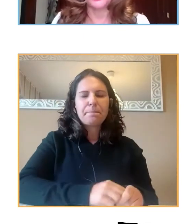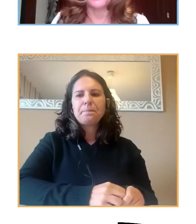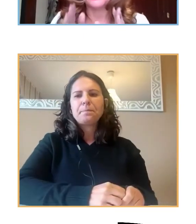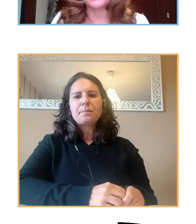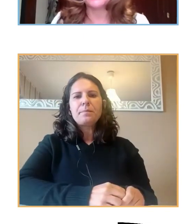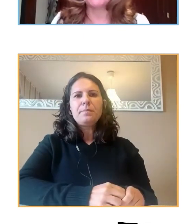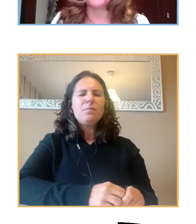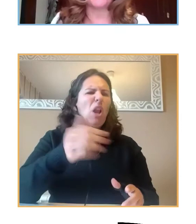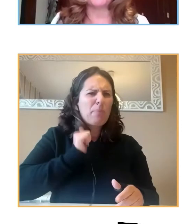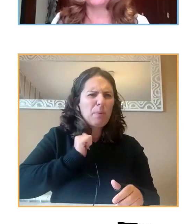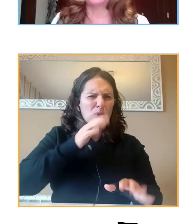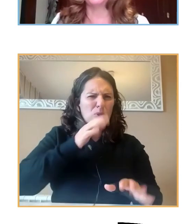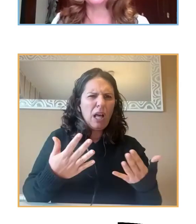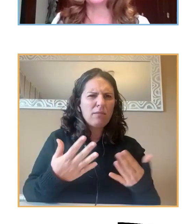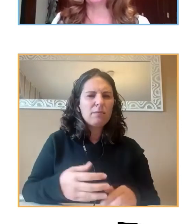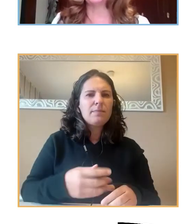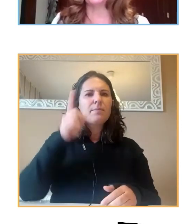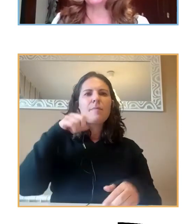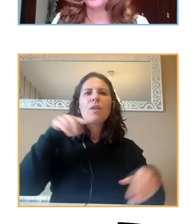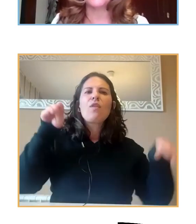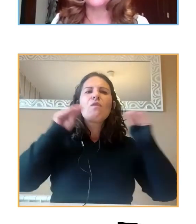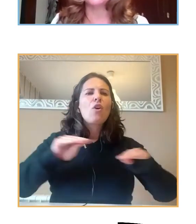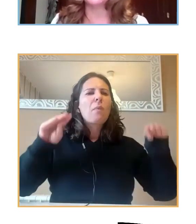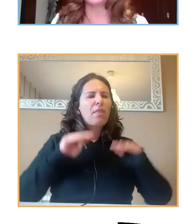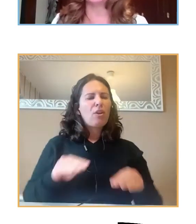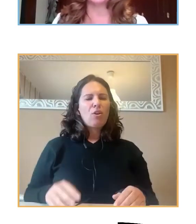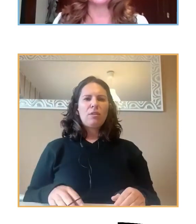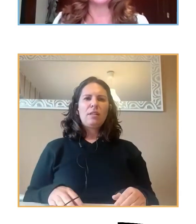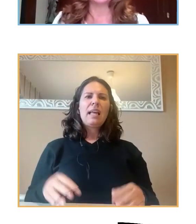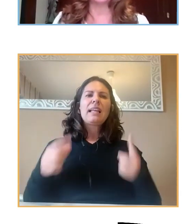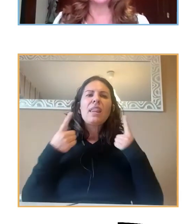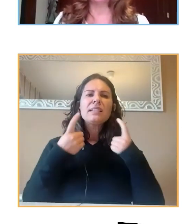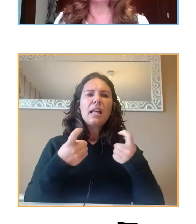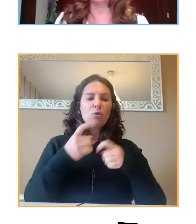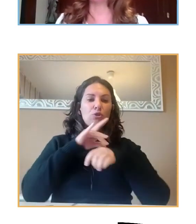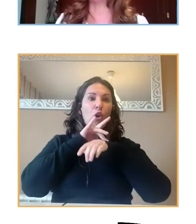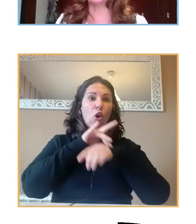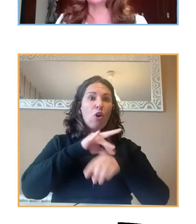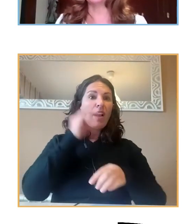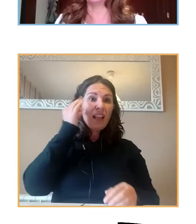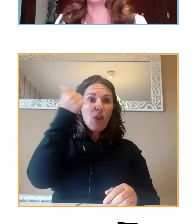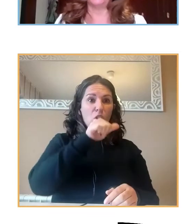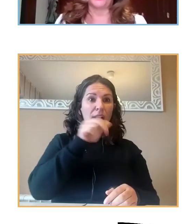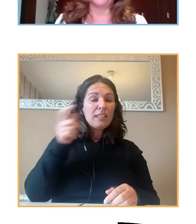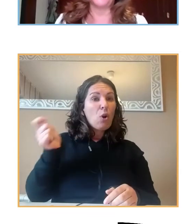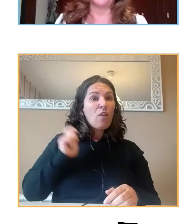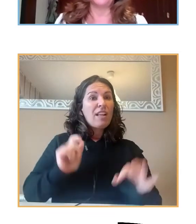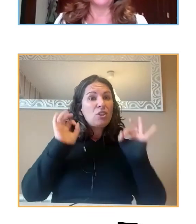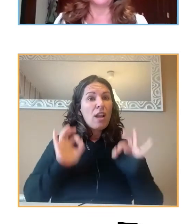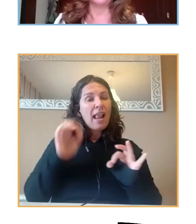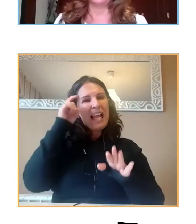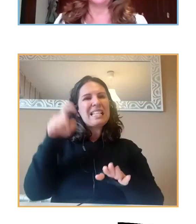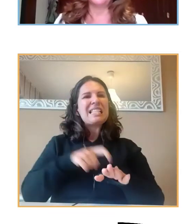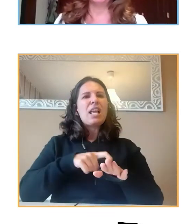bueno, lo digo ya, la formación. Necesitamos que los orientadores y orientadoras seamos profesionales de la psicopedagogía,